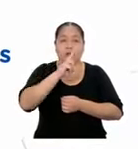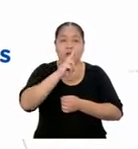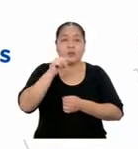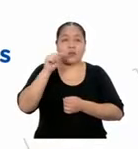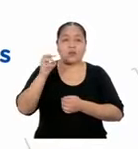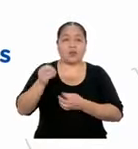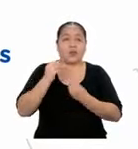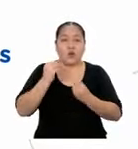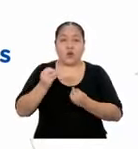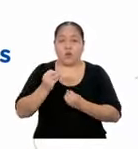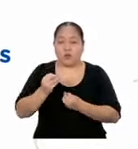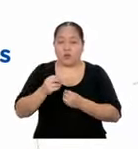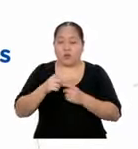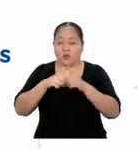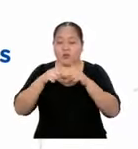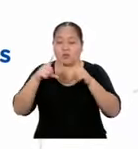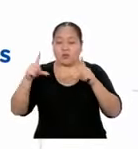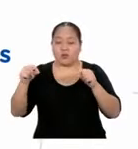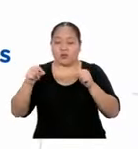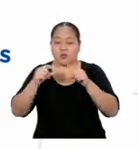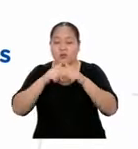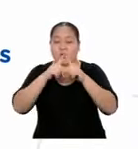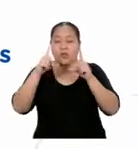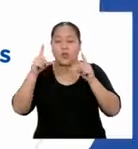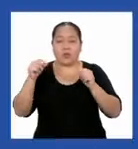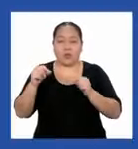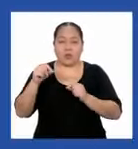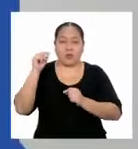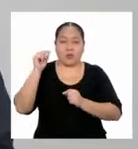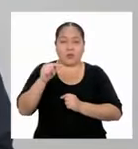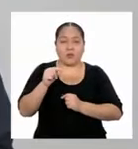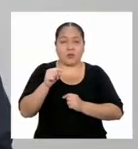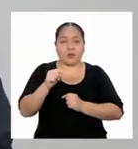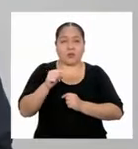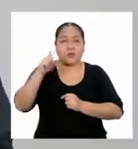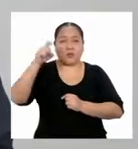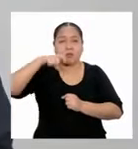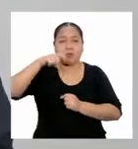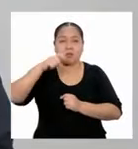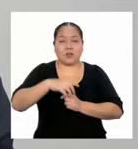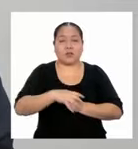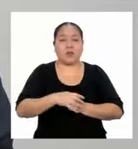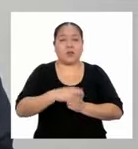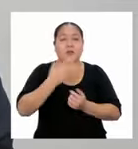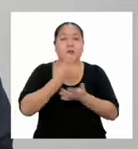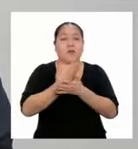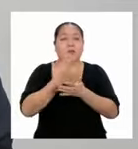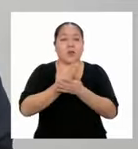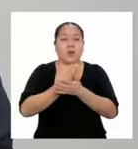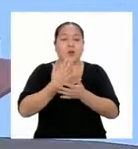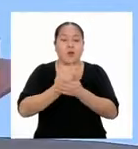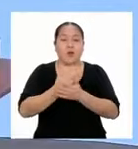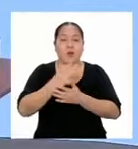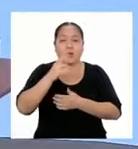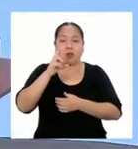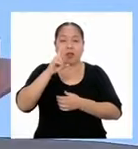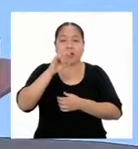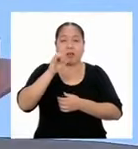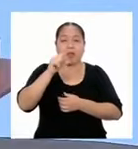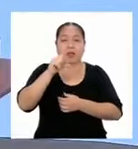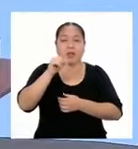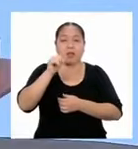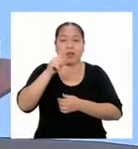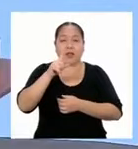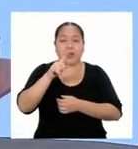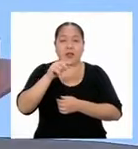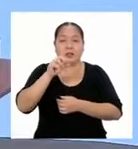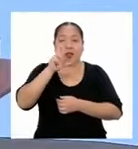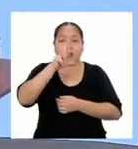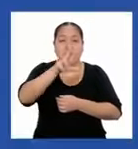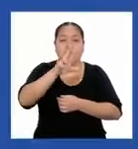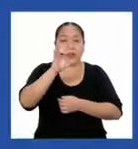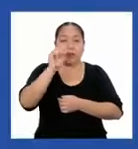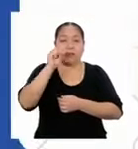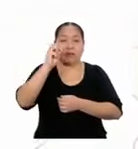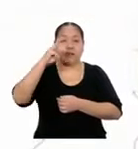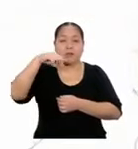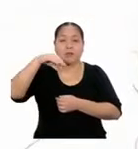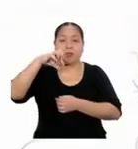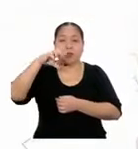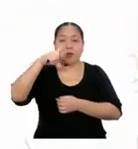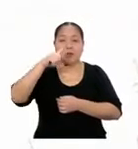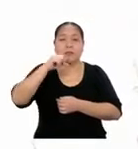conocer cuántos ladrillos necesitará mi abuelo? Prueba con una regla de 3 simple. ¡Ay, es cierto!